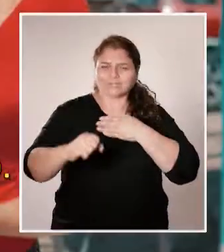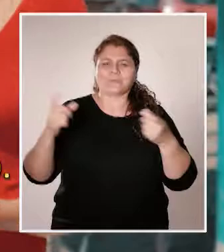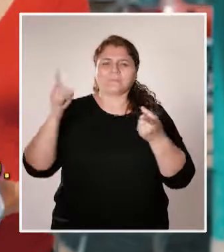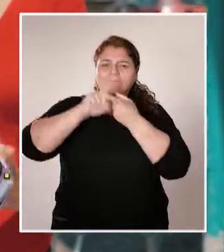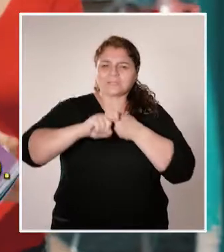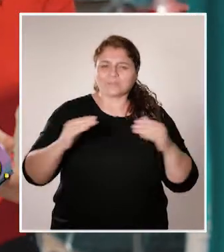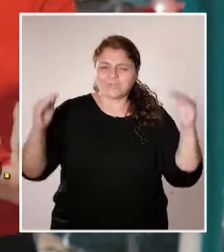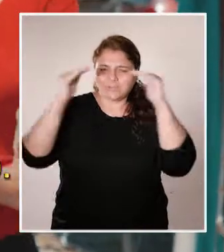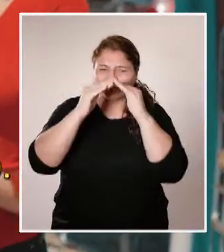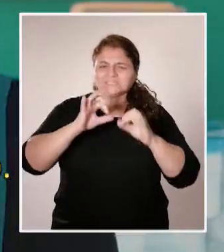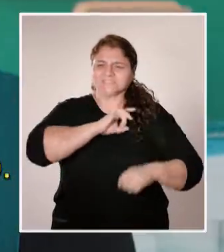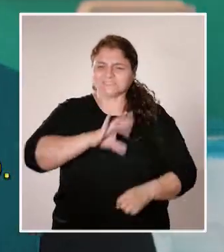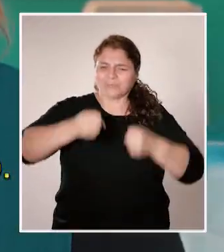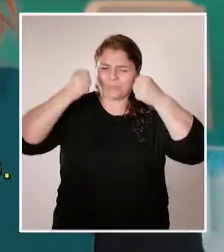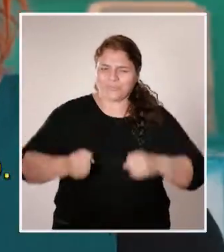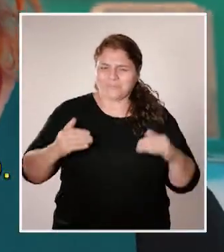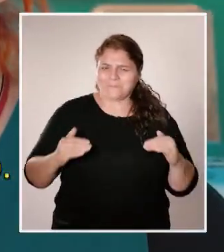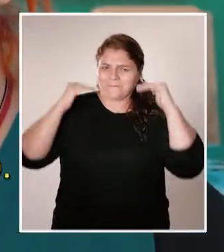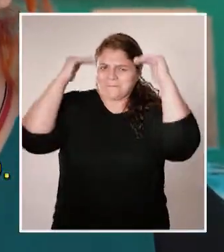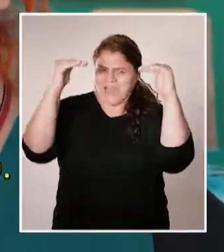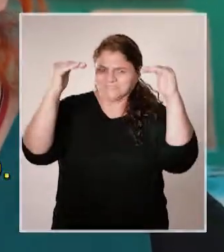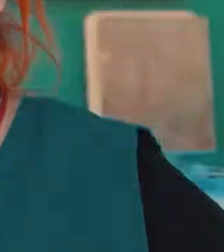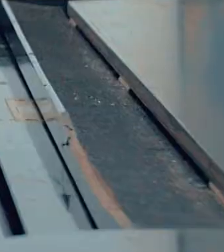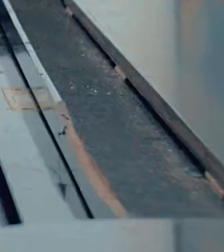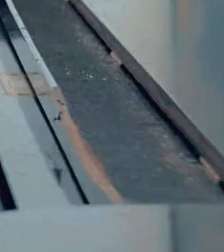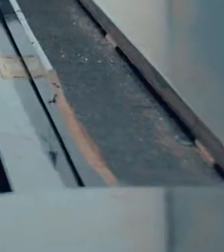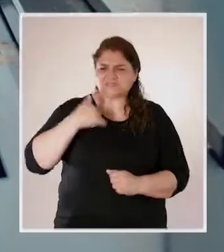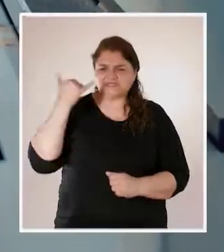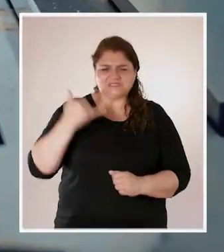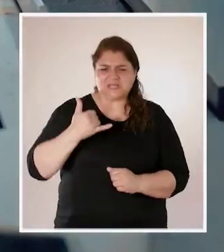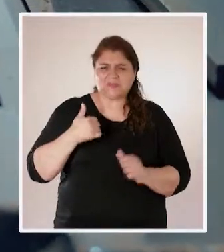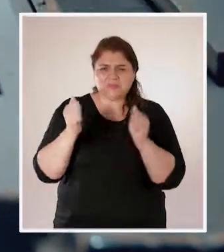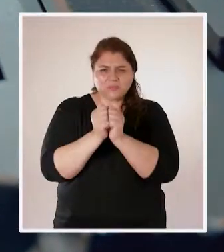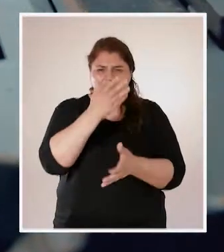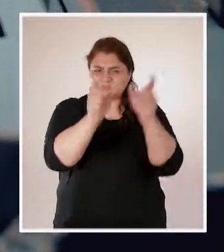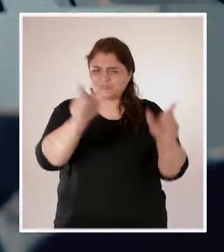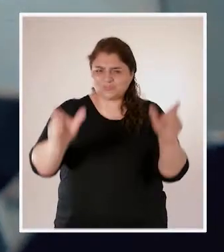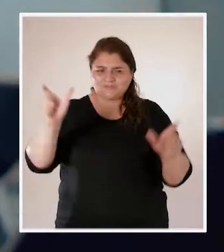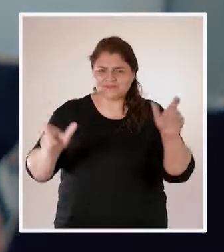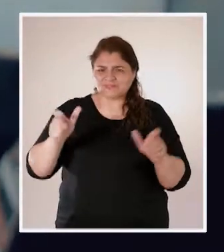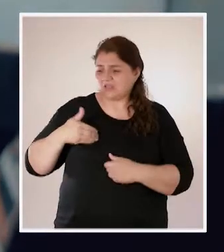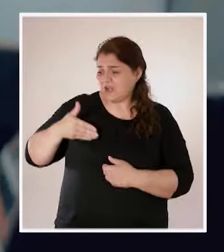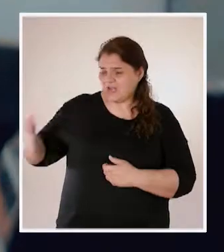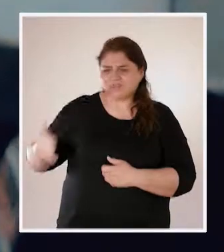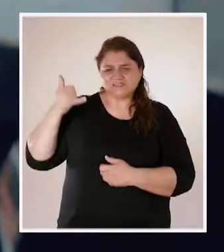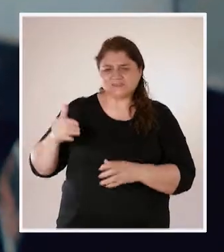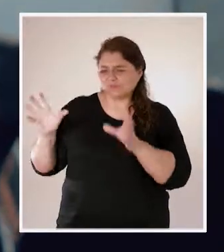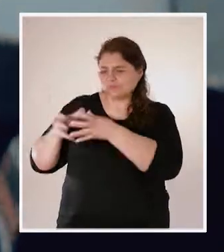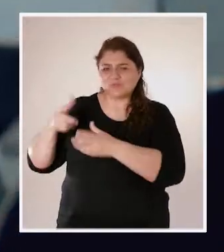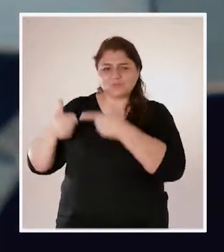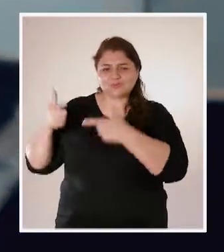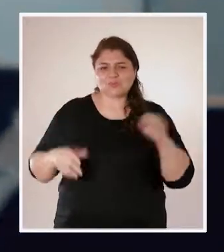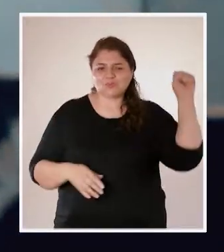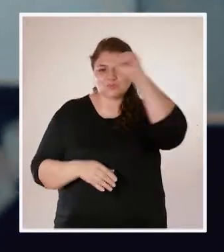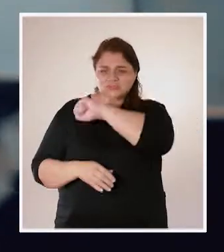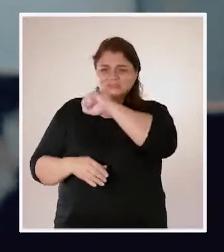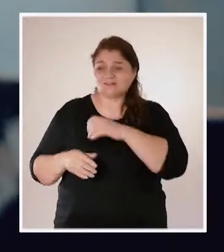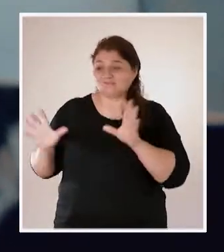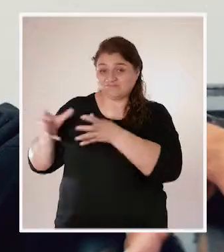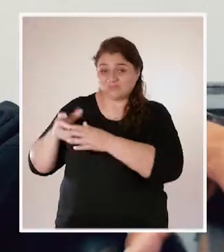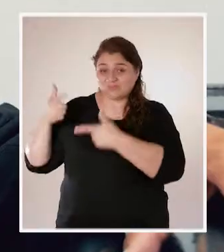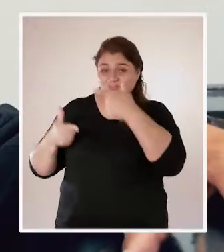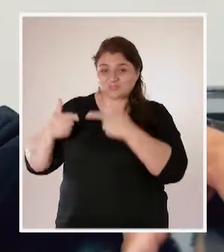causales, matrimonio igualitario. ¡Chile puede más! Yo estaba siempre junto al pueblo, siempre al lado del Partido